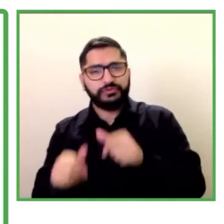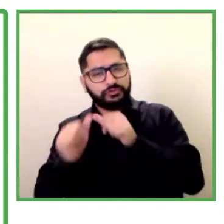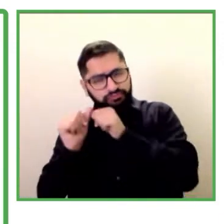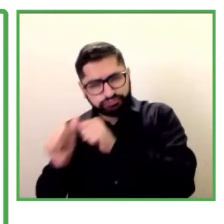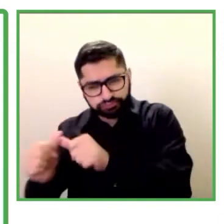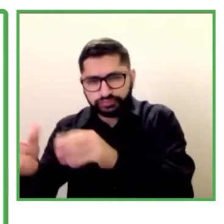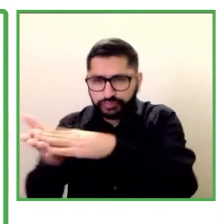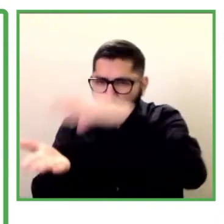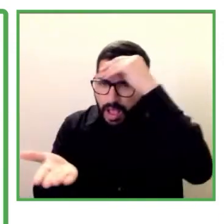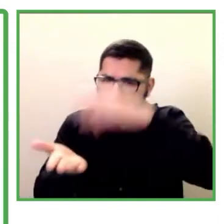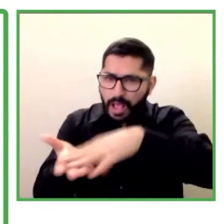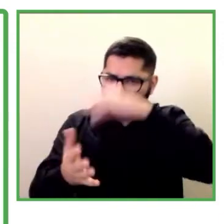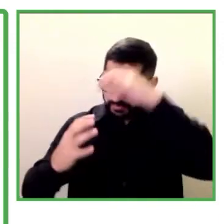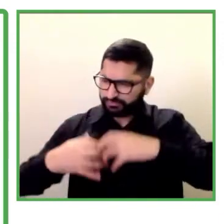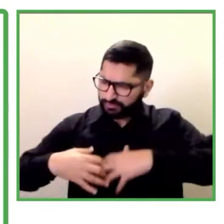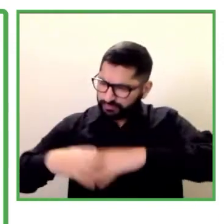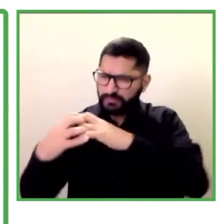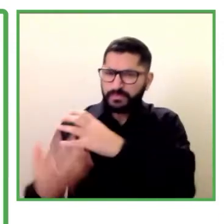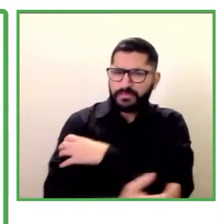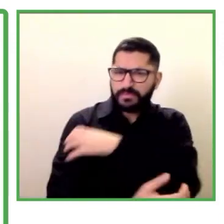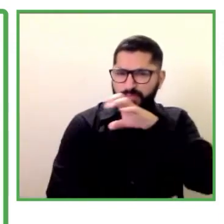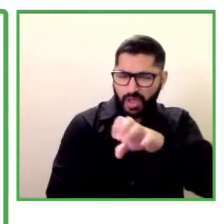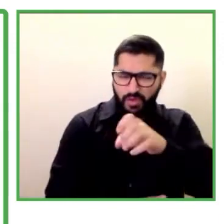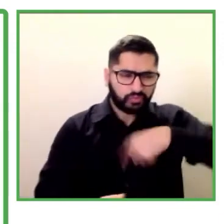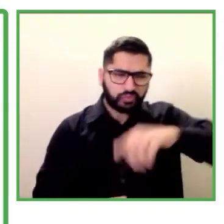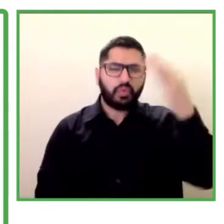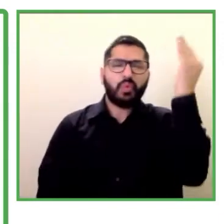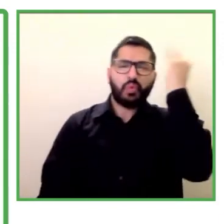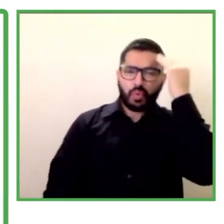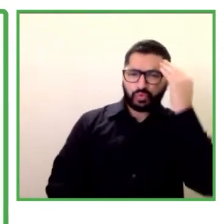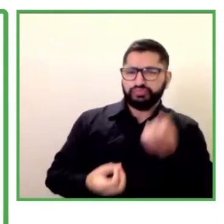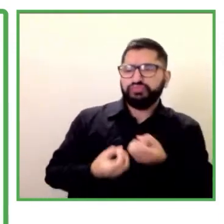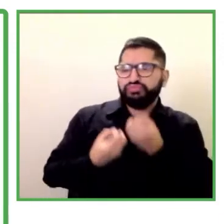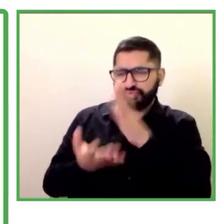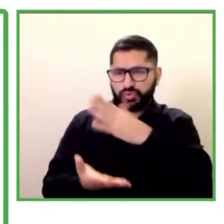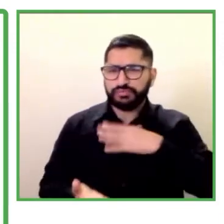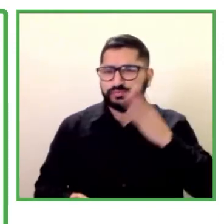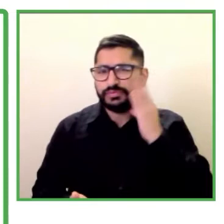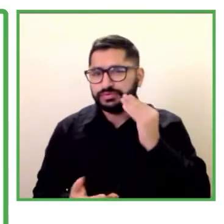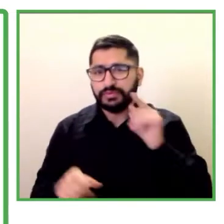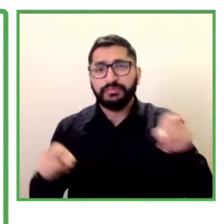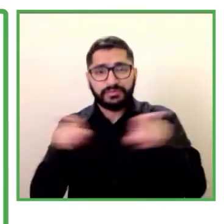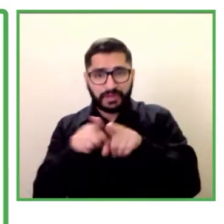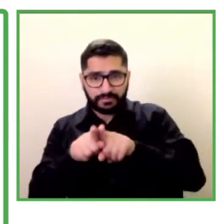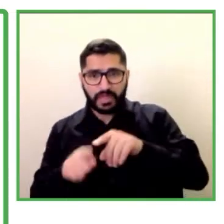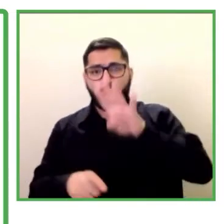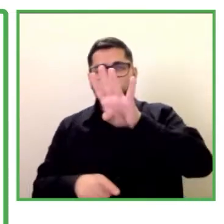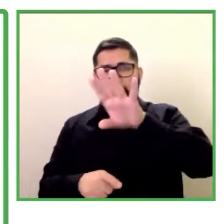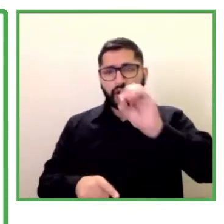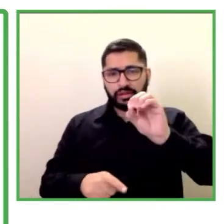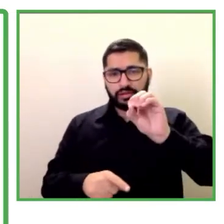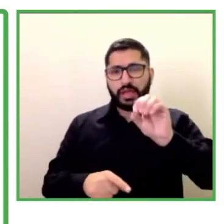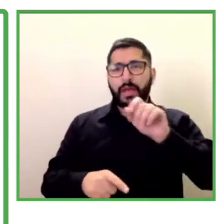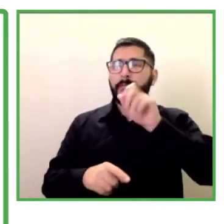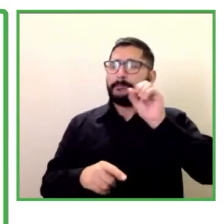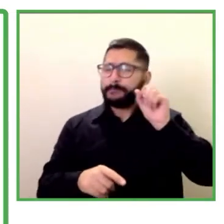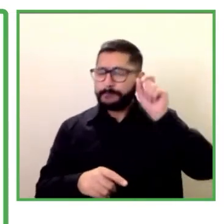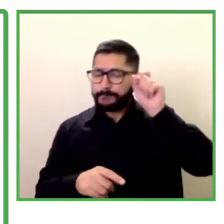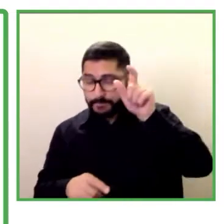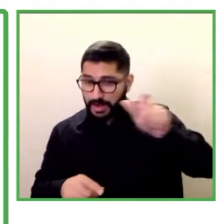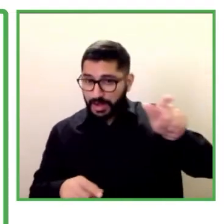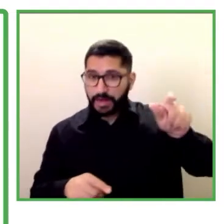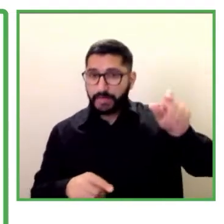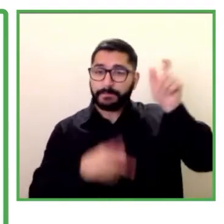ya estamos hablando de empresas de más de 40 mil personas pues necesitamos generar modelos educativos y modelos de capacitación